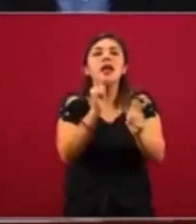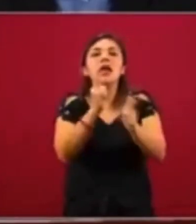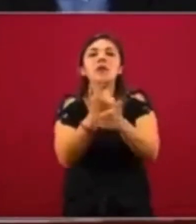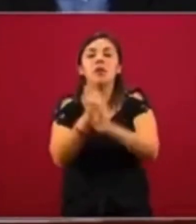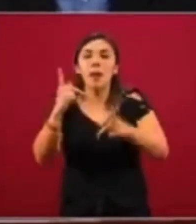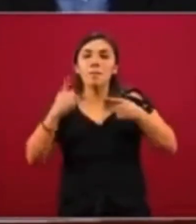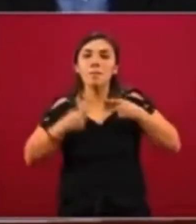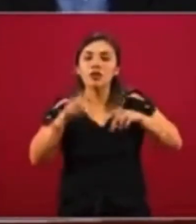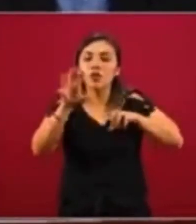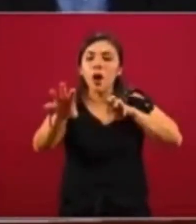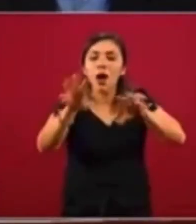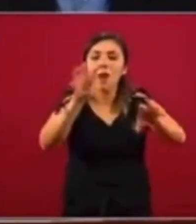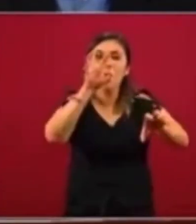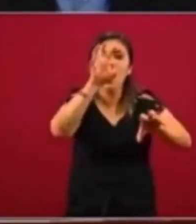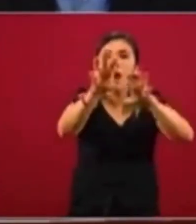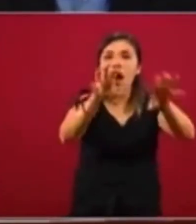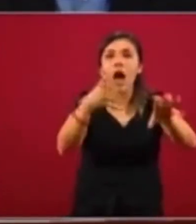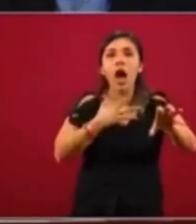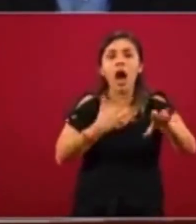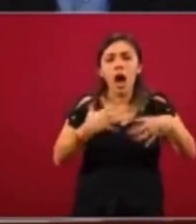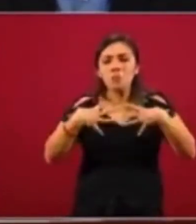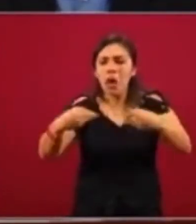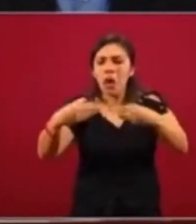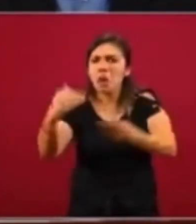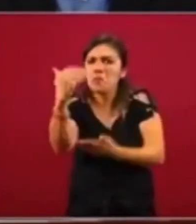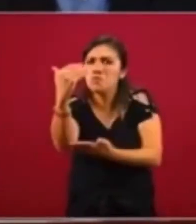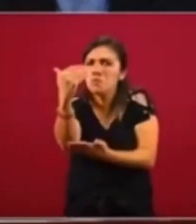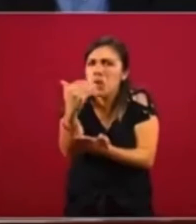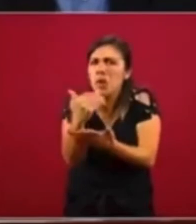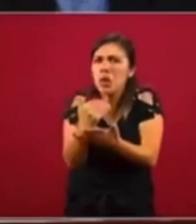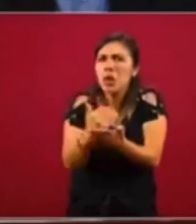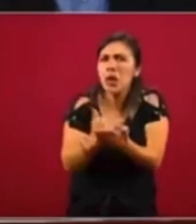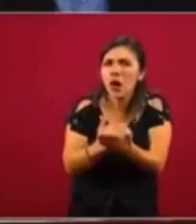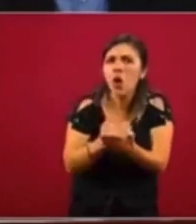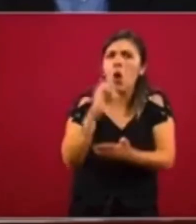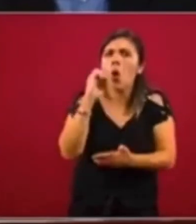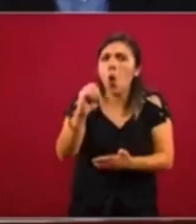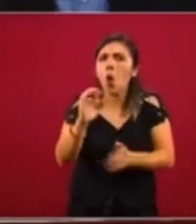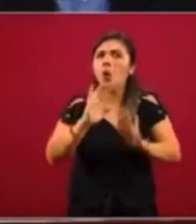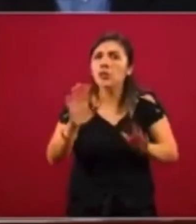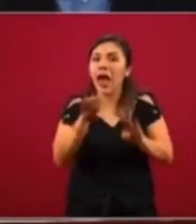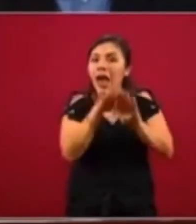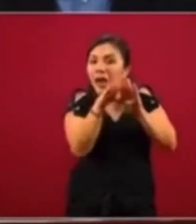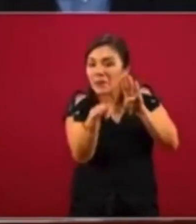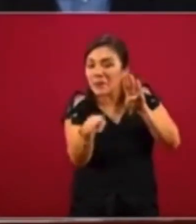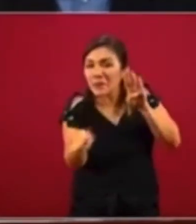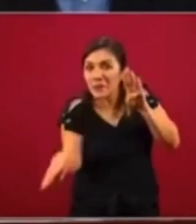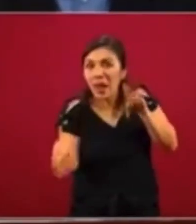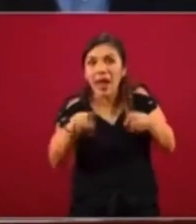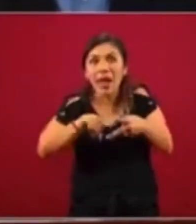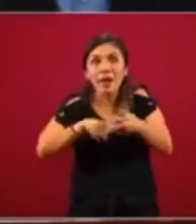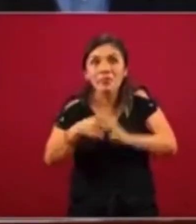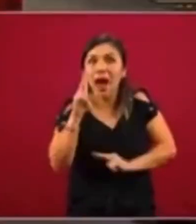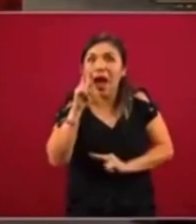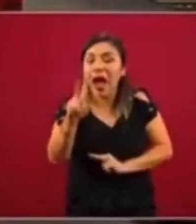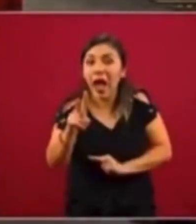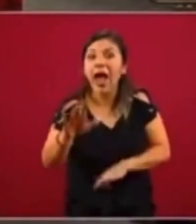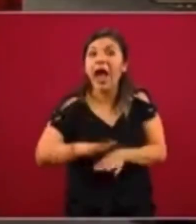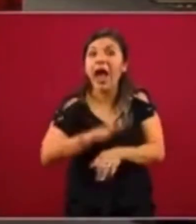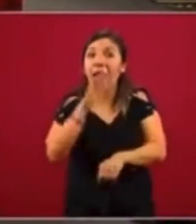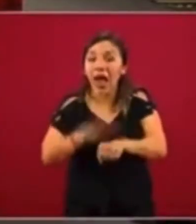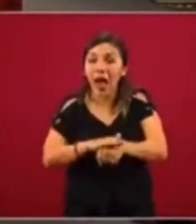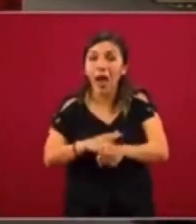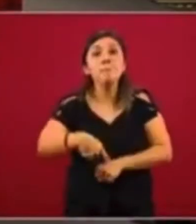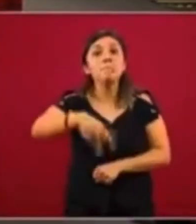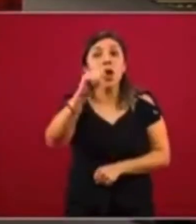población que está en zonas de muy baja transmisión o baja transmisión, o que ya está descendiendo la transmisión, pero desde luego las zonas donde